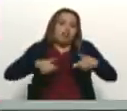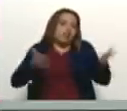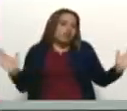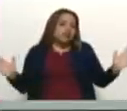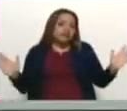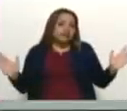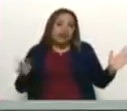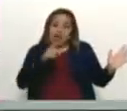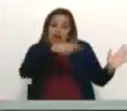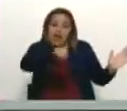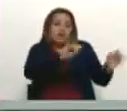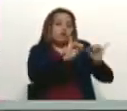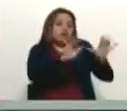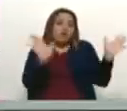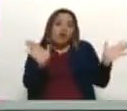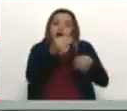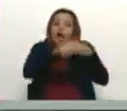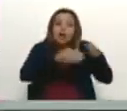ellos.